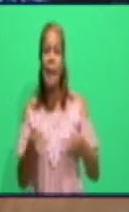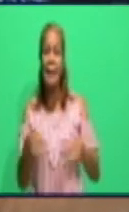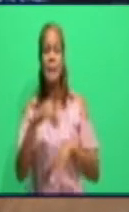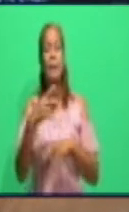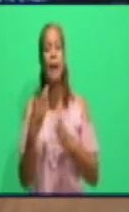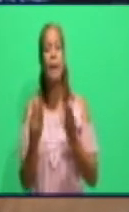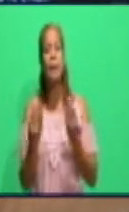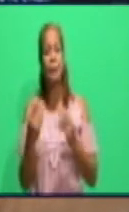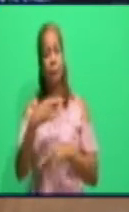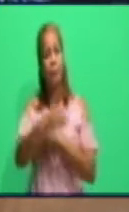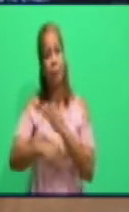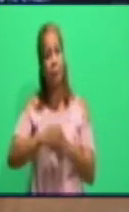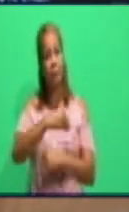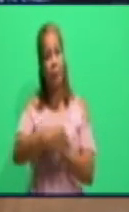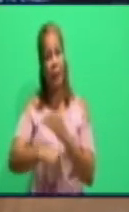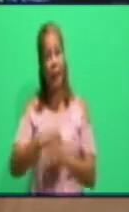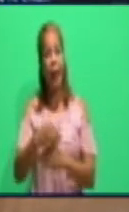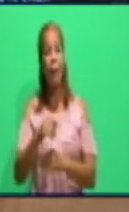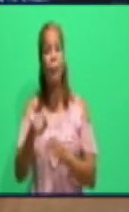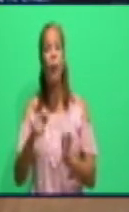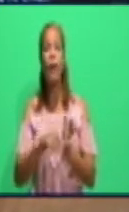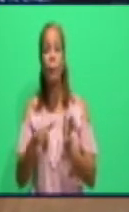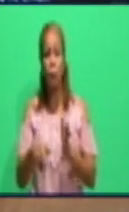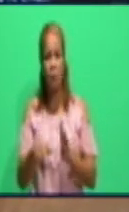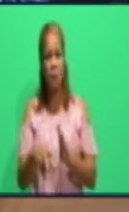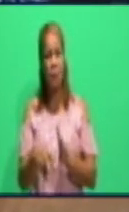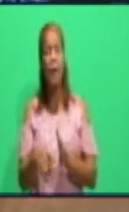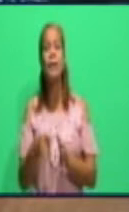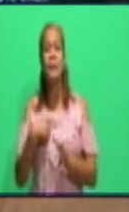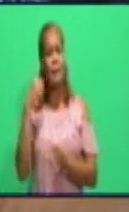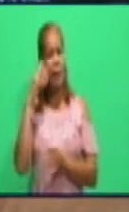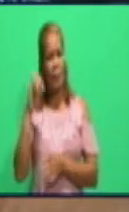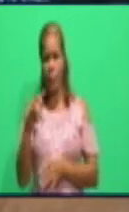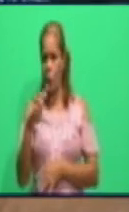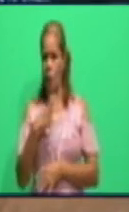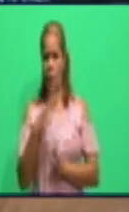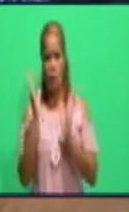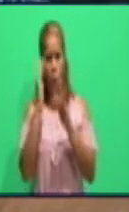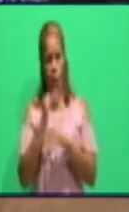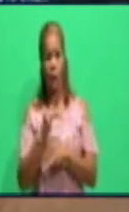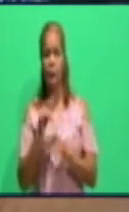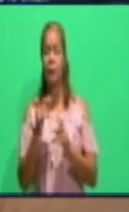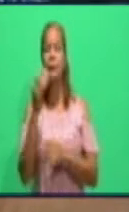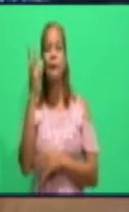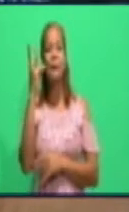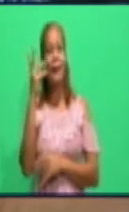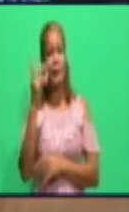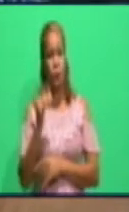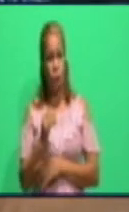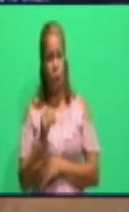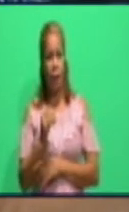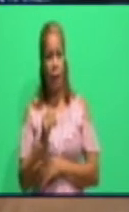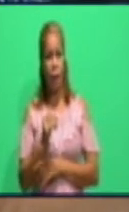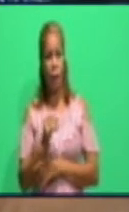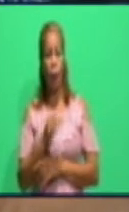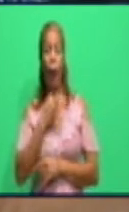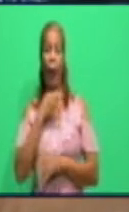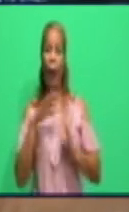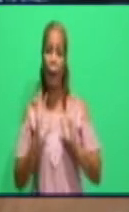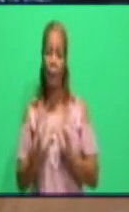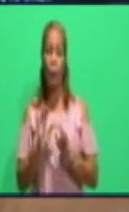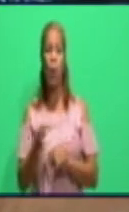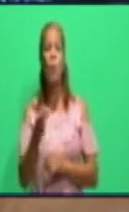provincia y no está dando un resultado. Y podemos poner ejemplos de municipios que no aparecen relacionados con multas y es por el